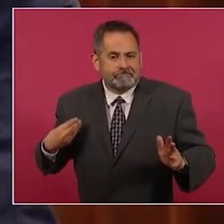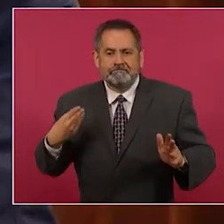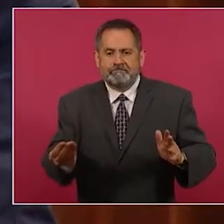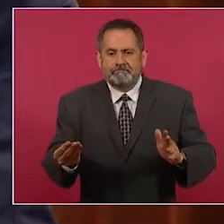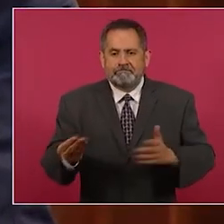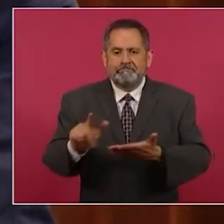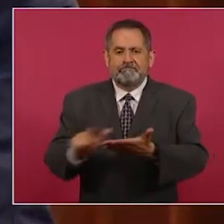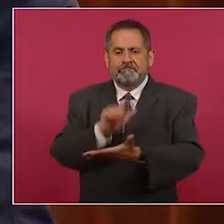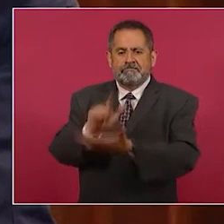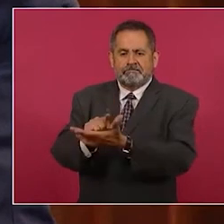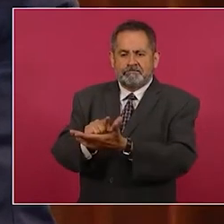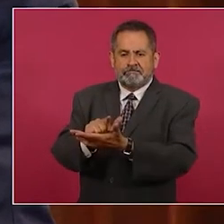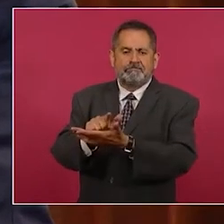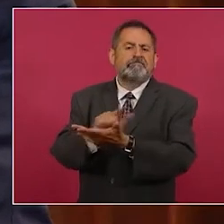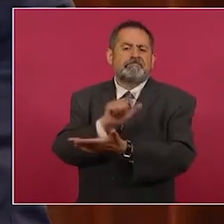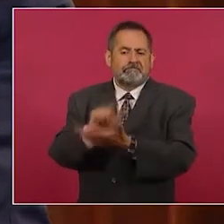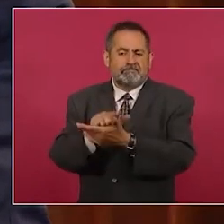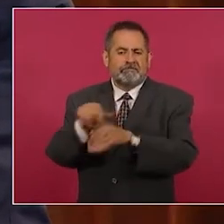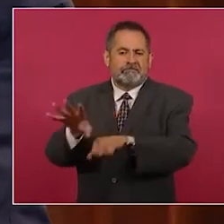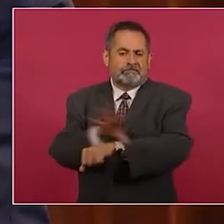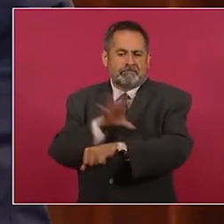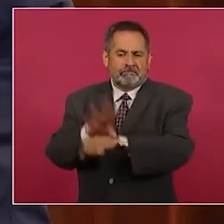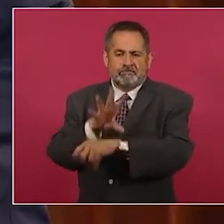eléctrica